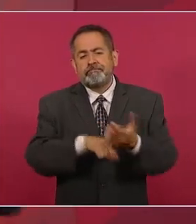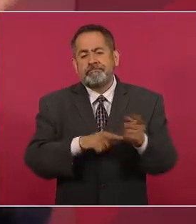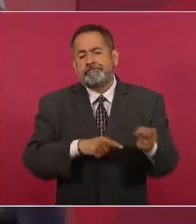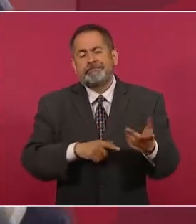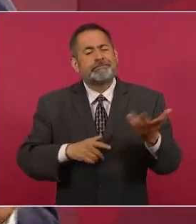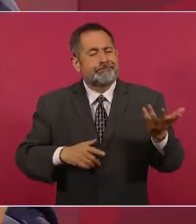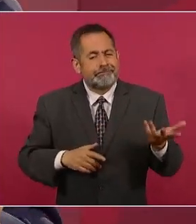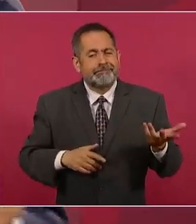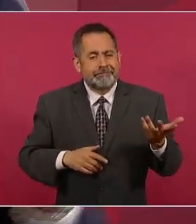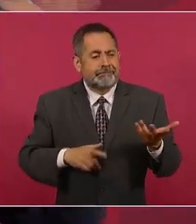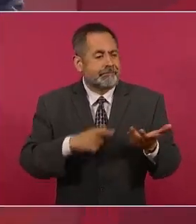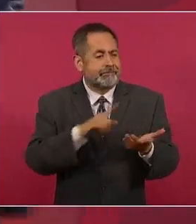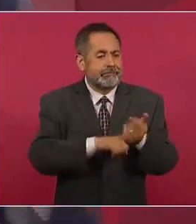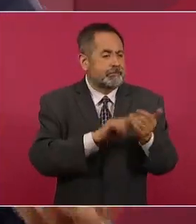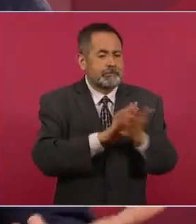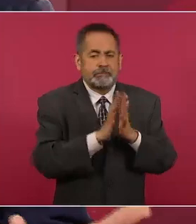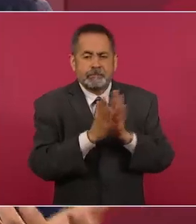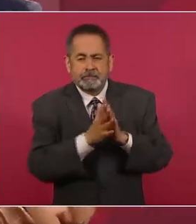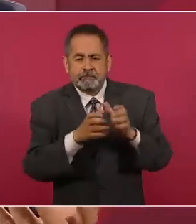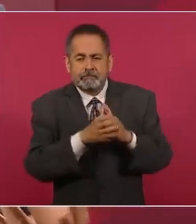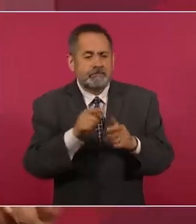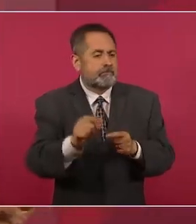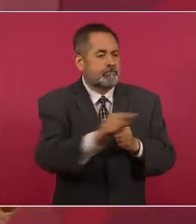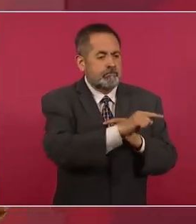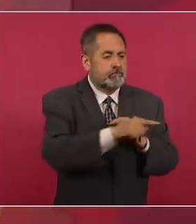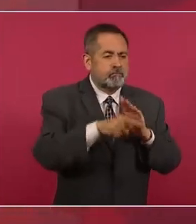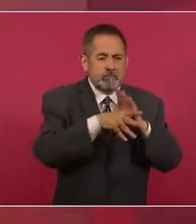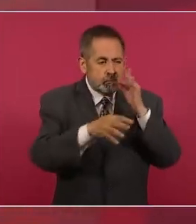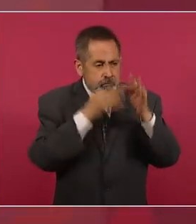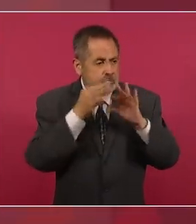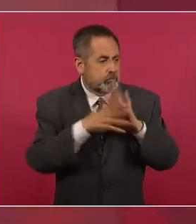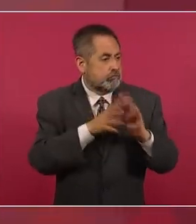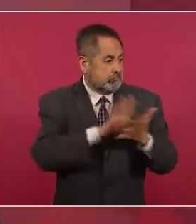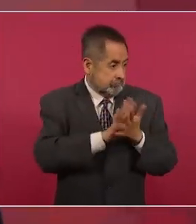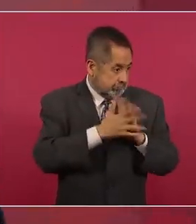necesitaban de la complicidad, necesitaban de los medios de información